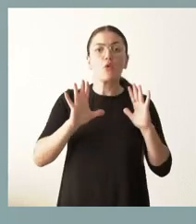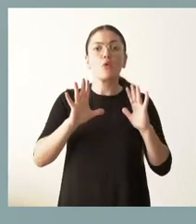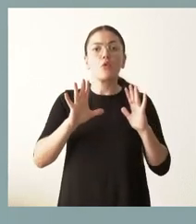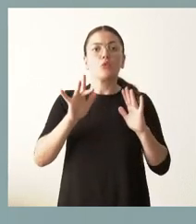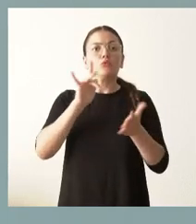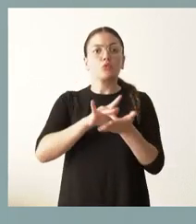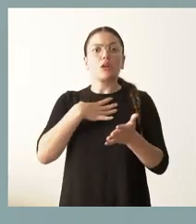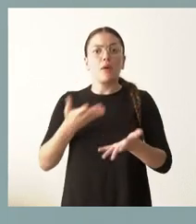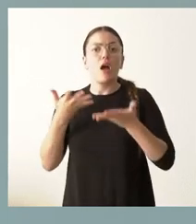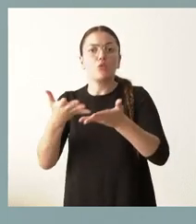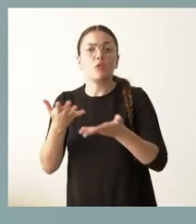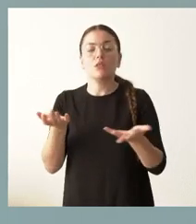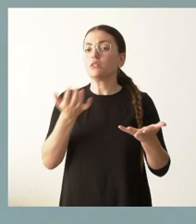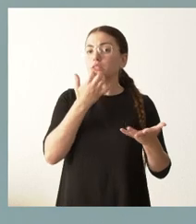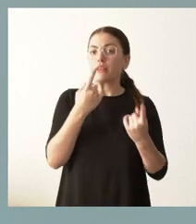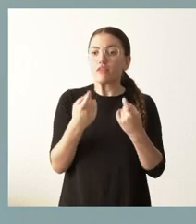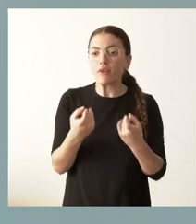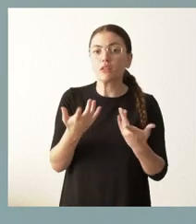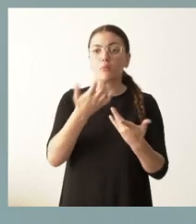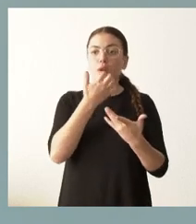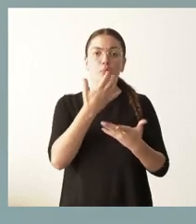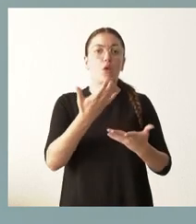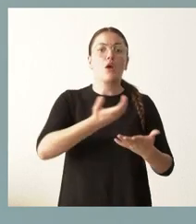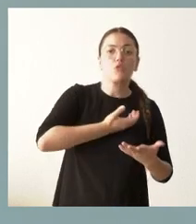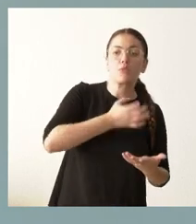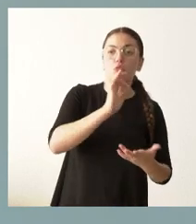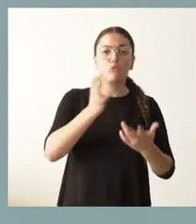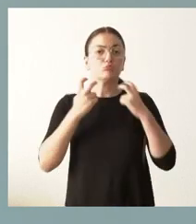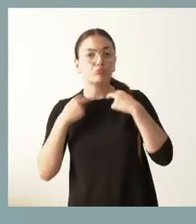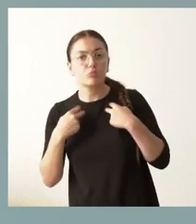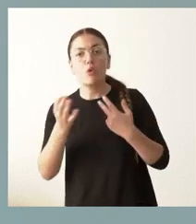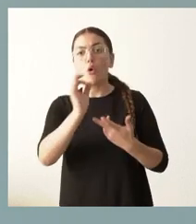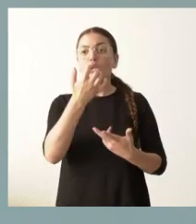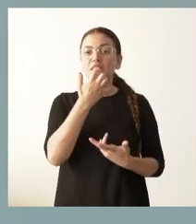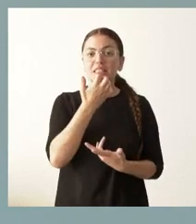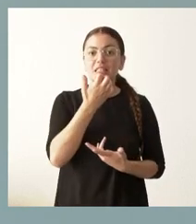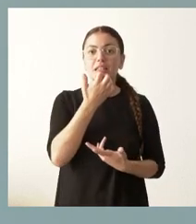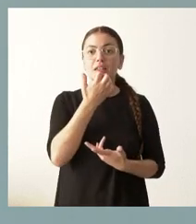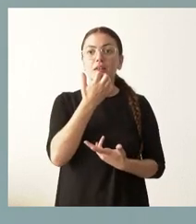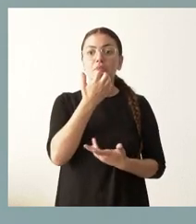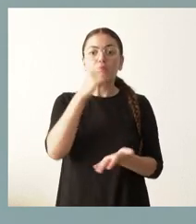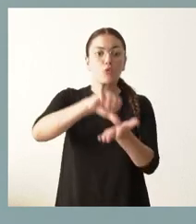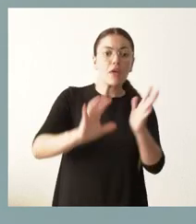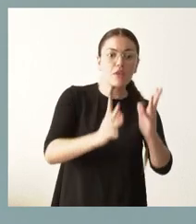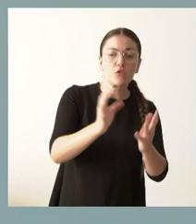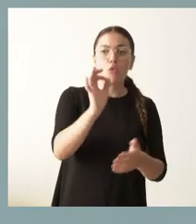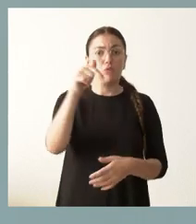ámbito de las competencias municipales, incluso en algún incendio urbano y este mismo año en algún incendio en el ámbito y